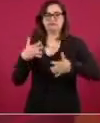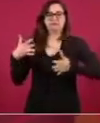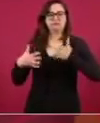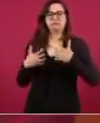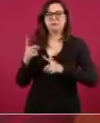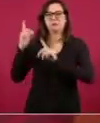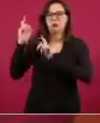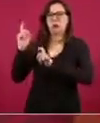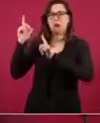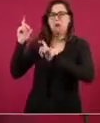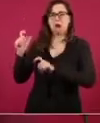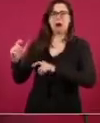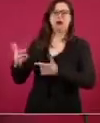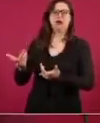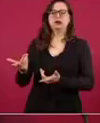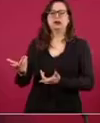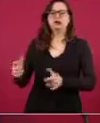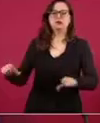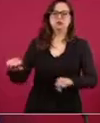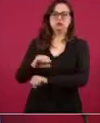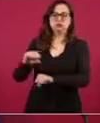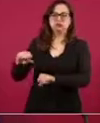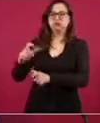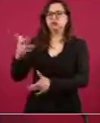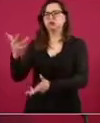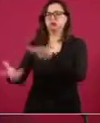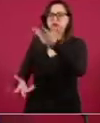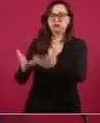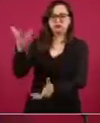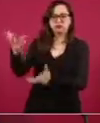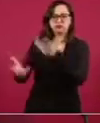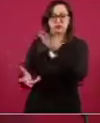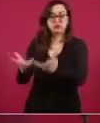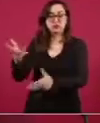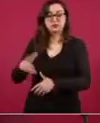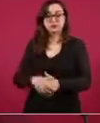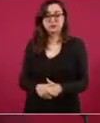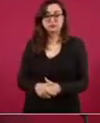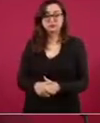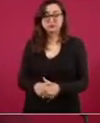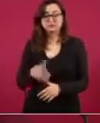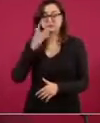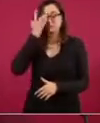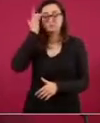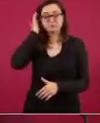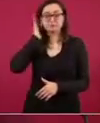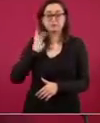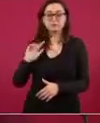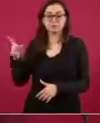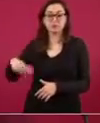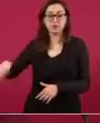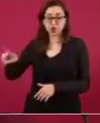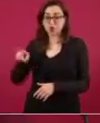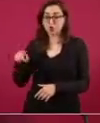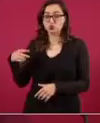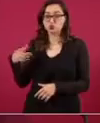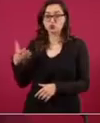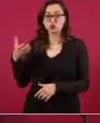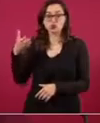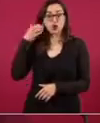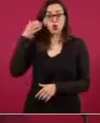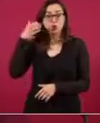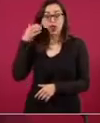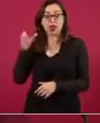propaganda. En este caso hasta transmitieron en vivo.